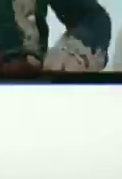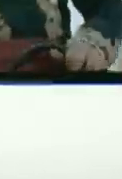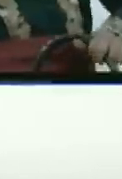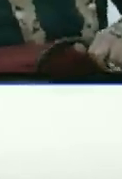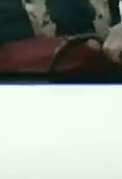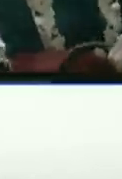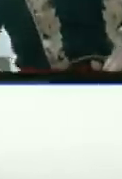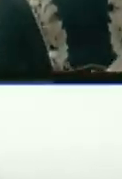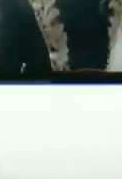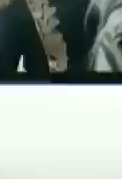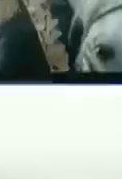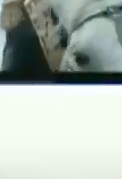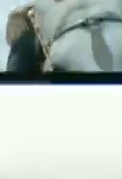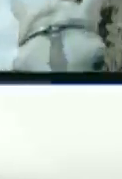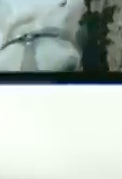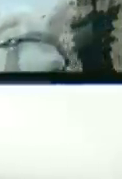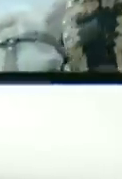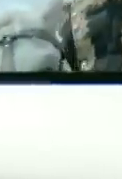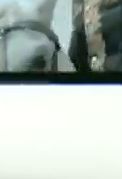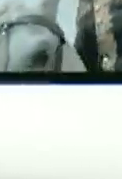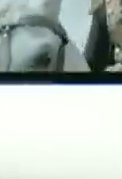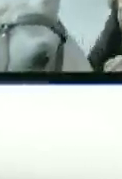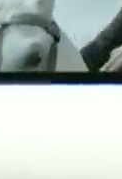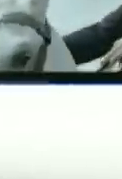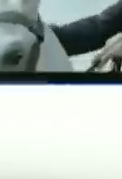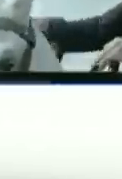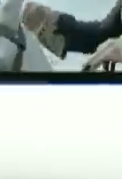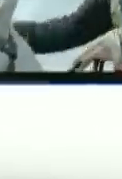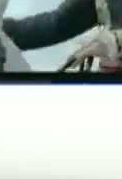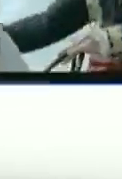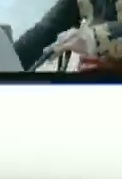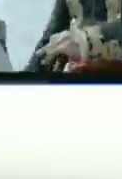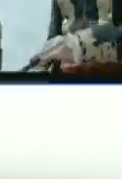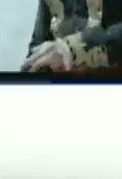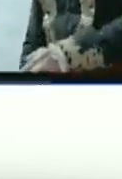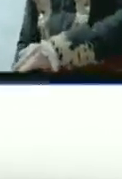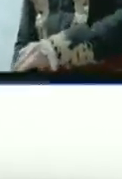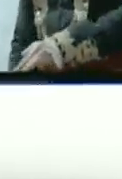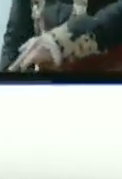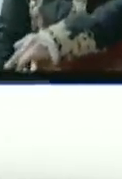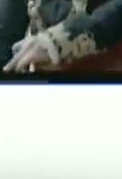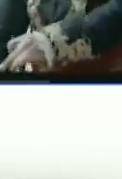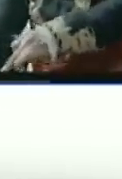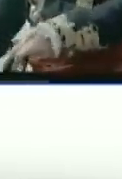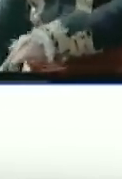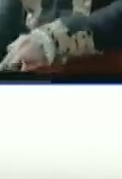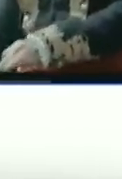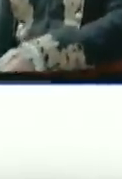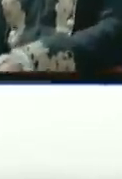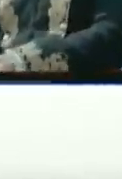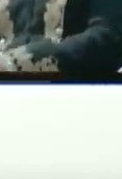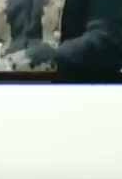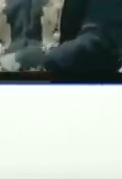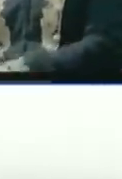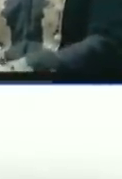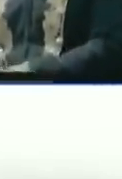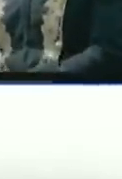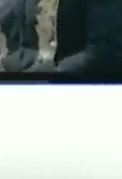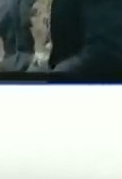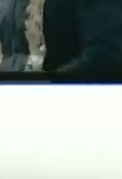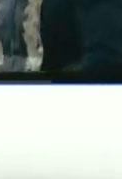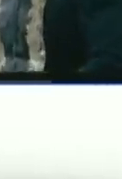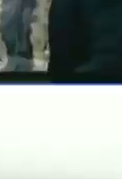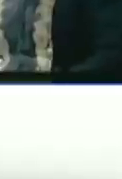es nuestra historia y además súper sagrada súper hermosa y con verdaderos héroes y heroínas